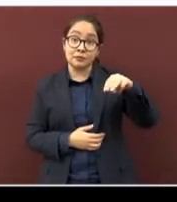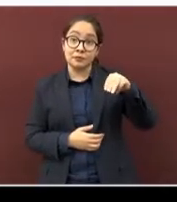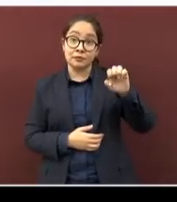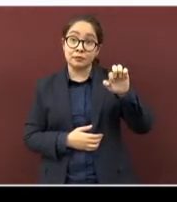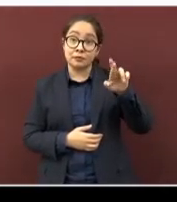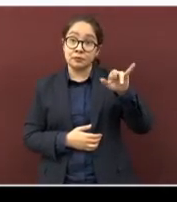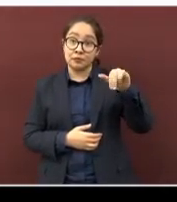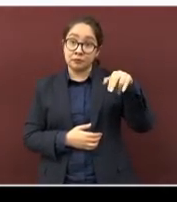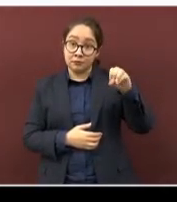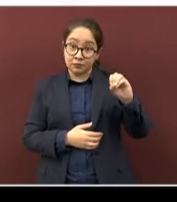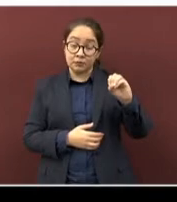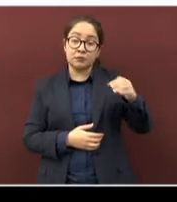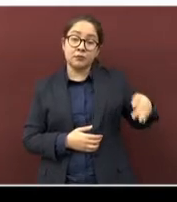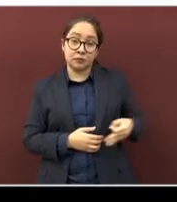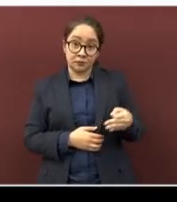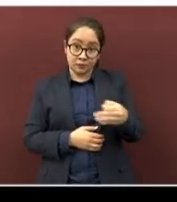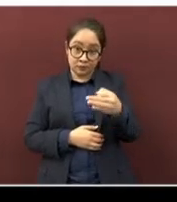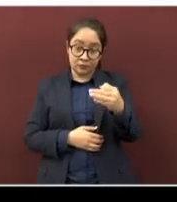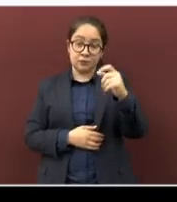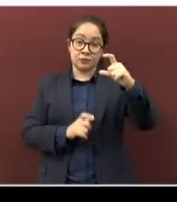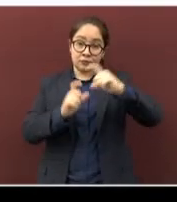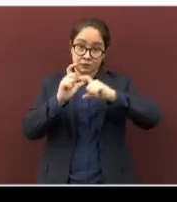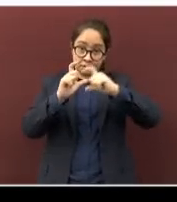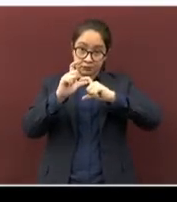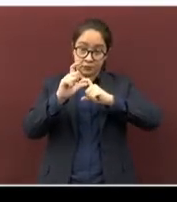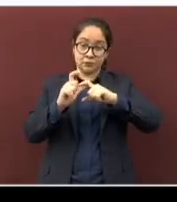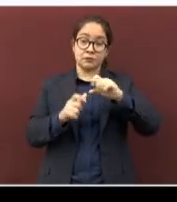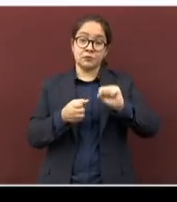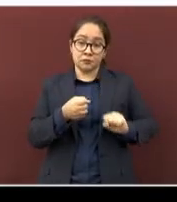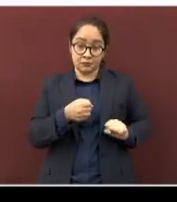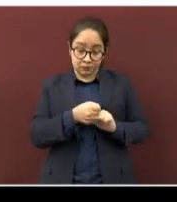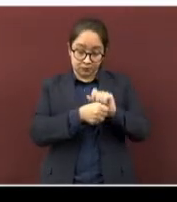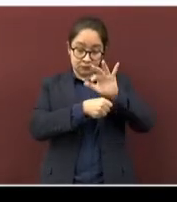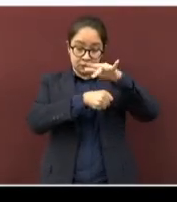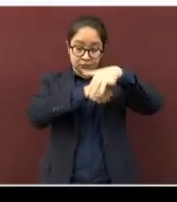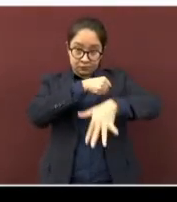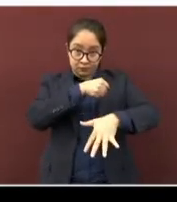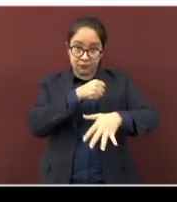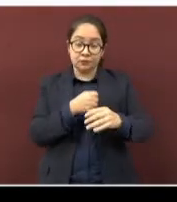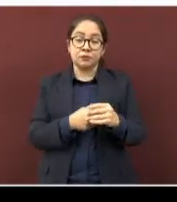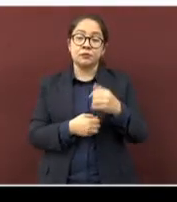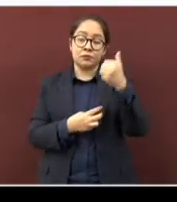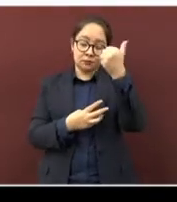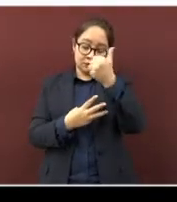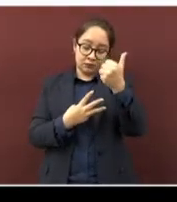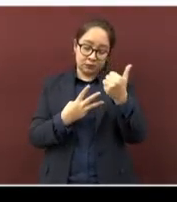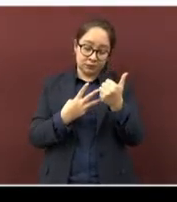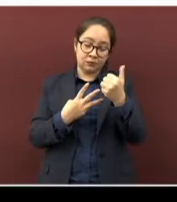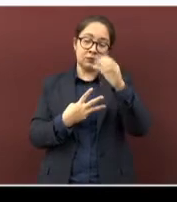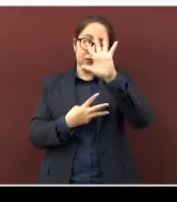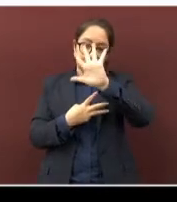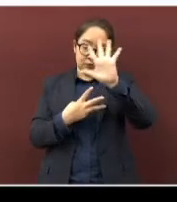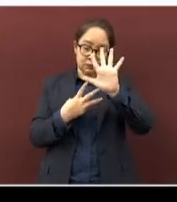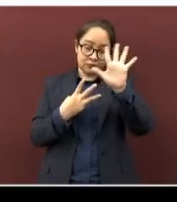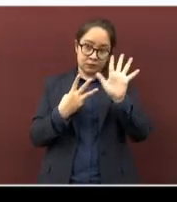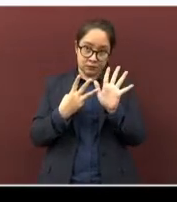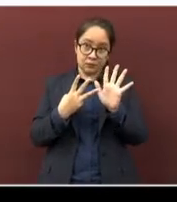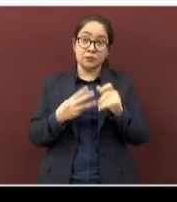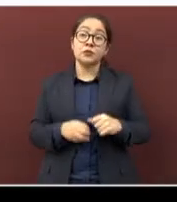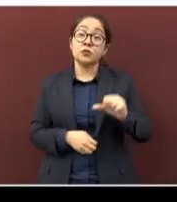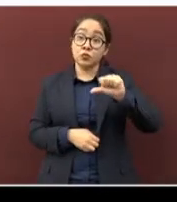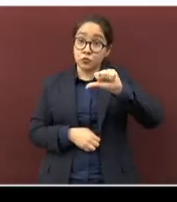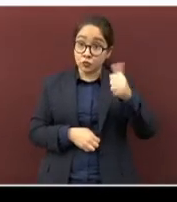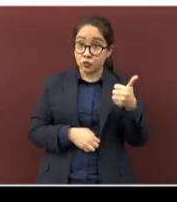Zeta Mendoza, Fortín, Jico y San Andrés Tuzla, con 5 cada uno. De igual manera, otros